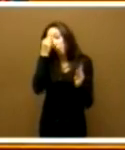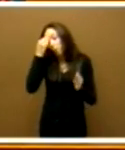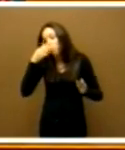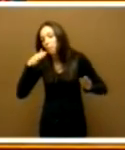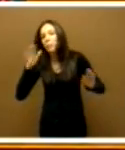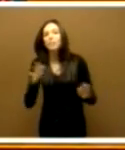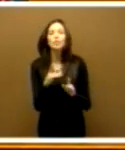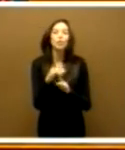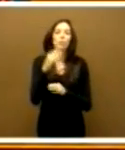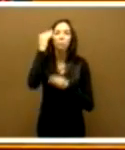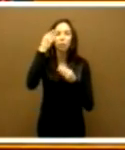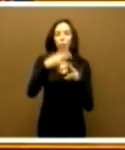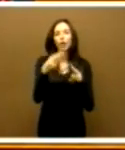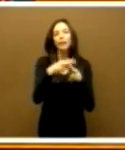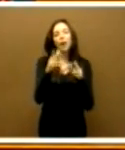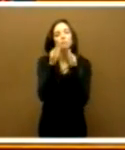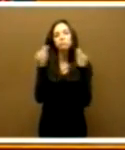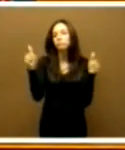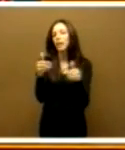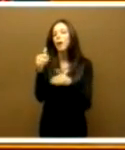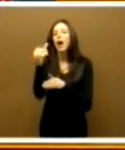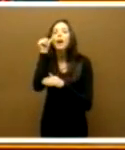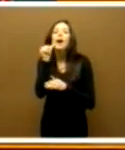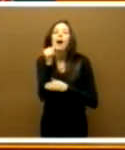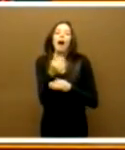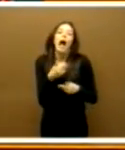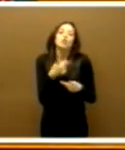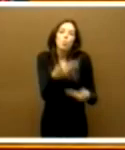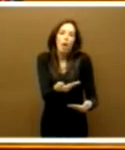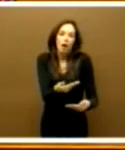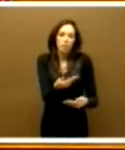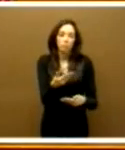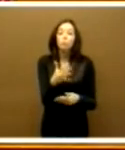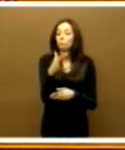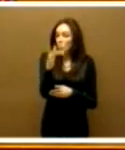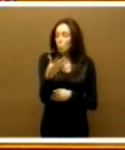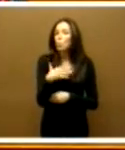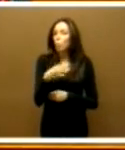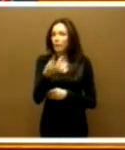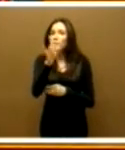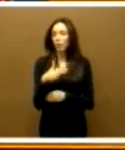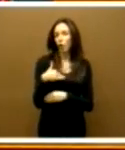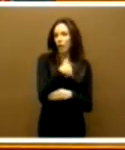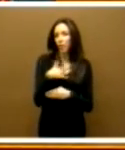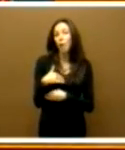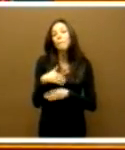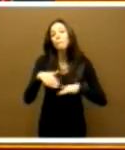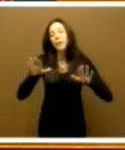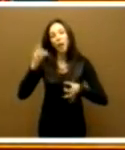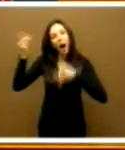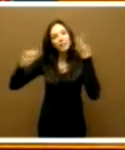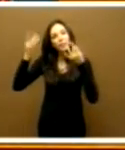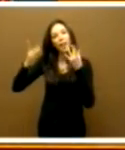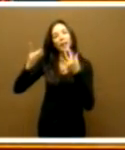políticas dirigidas a la natalidad, pero también de conciliación, ¿por qué no? Pero también disminuyen las actividades